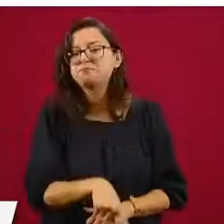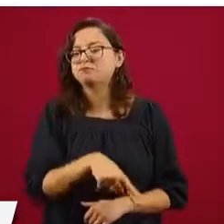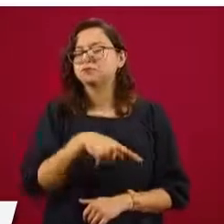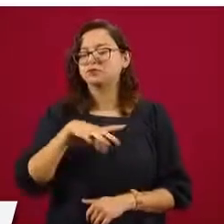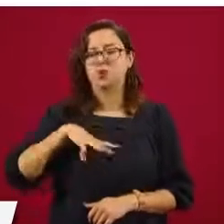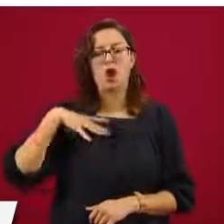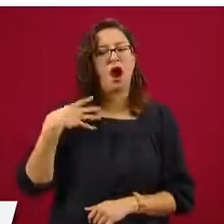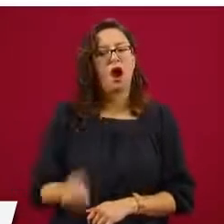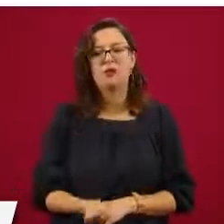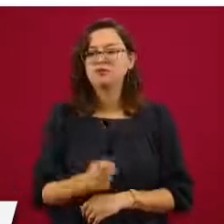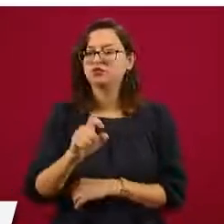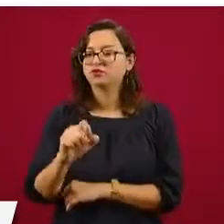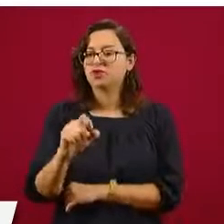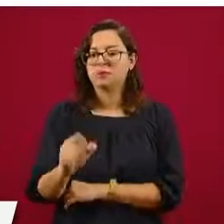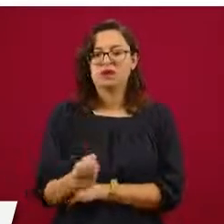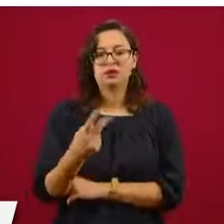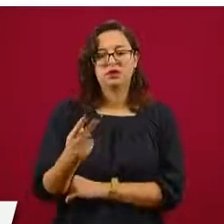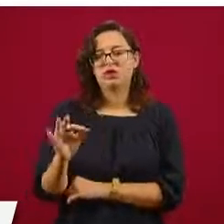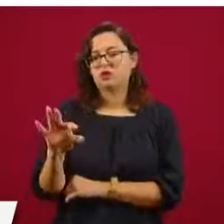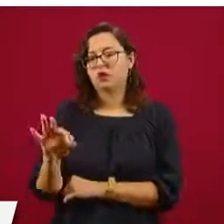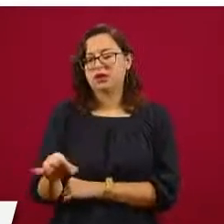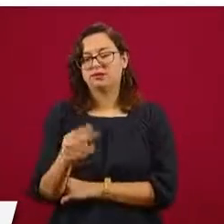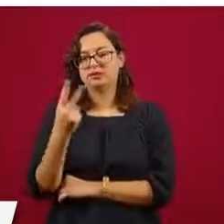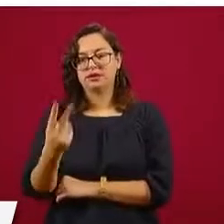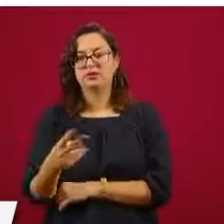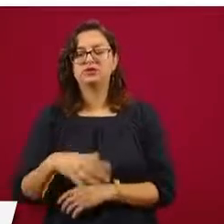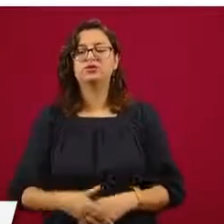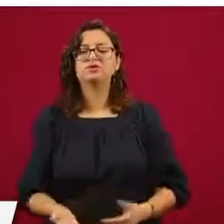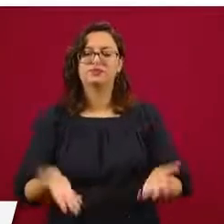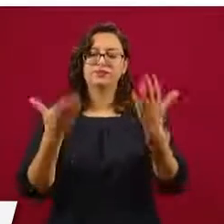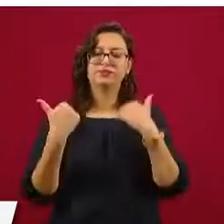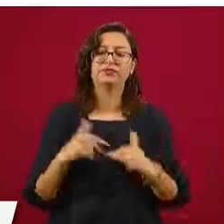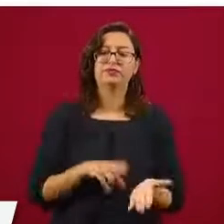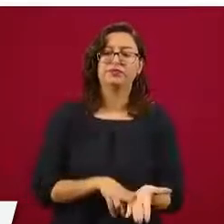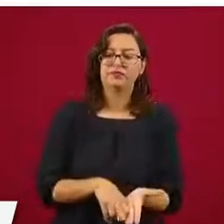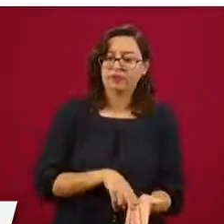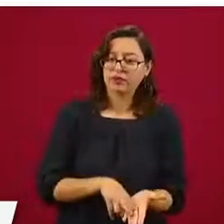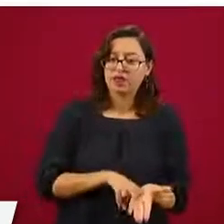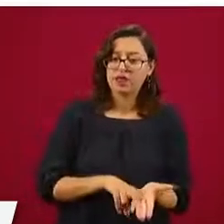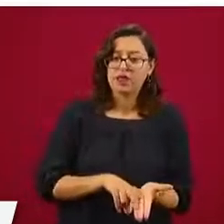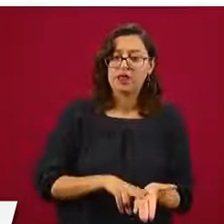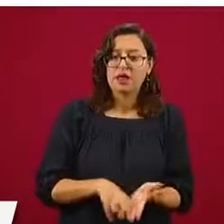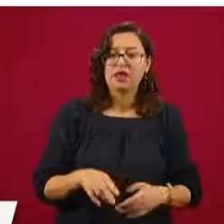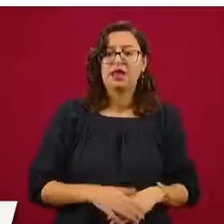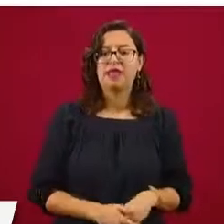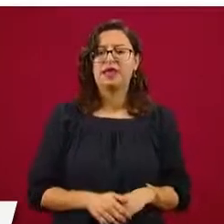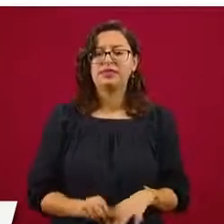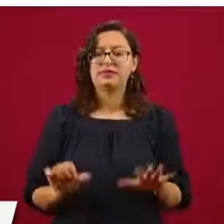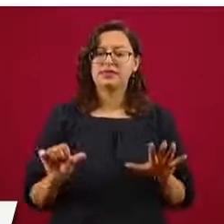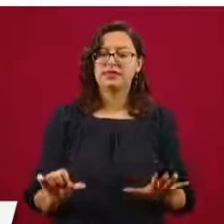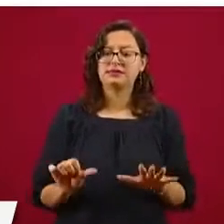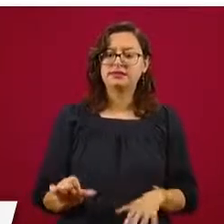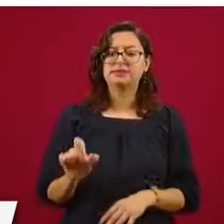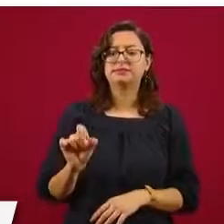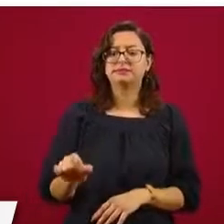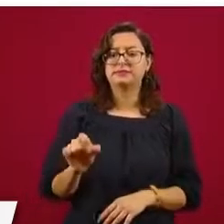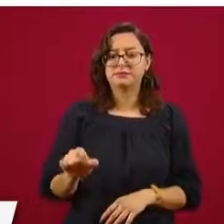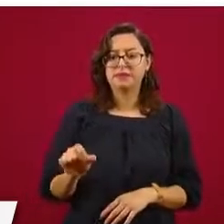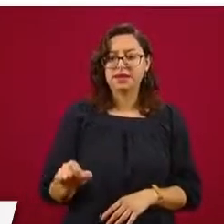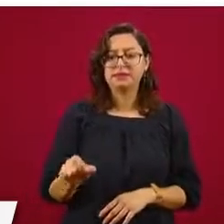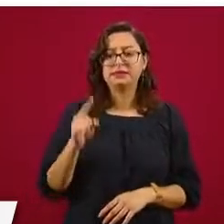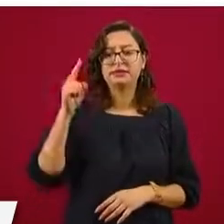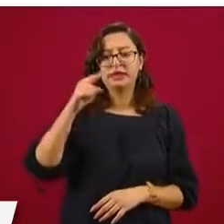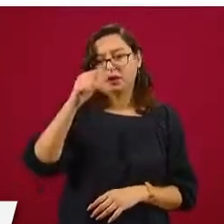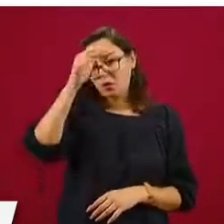Allende, Jalisco. El diésel 16.20, Dinami, la más económica en Saltillo, Coahuila,